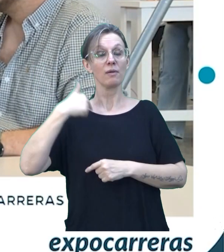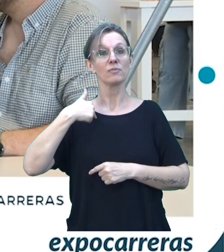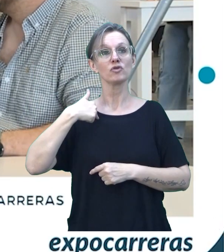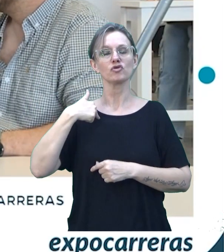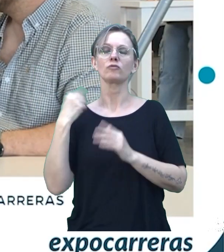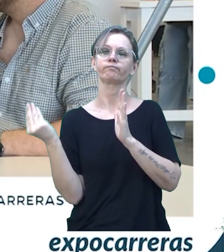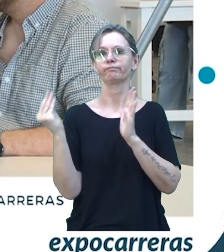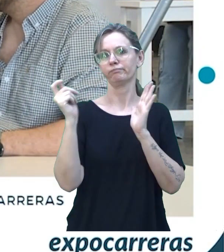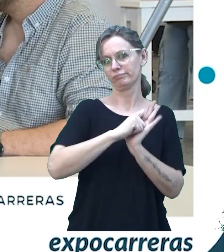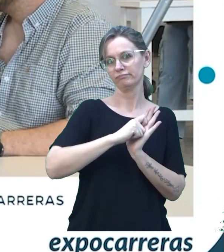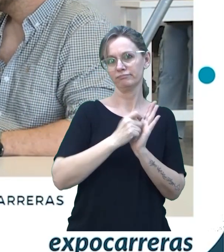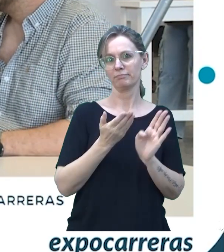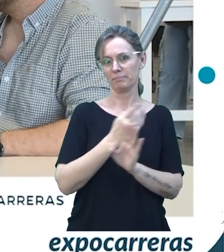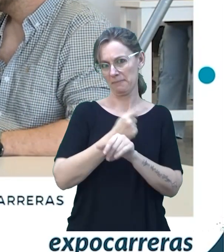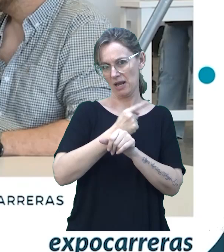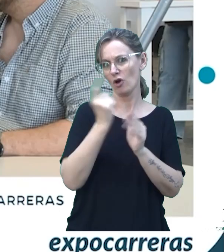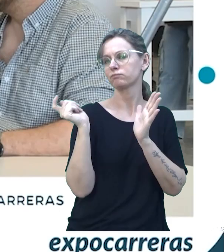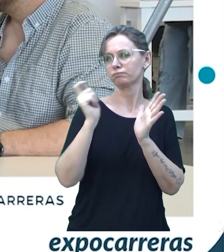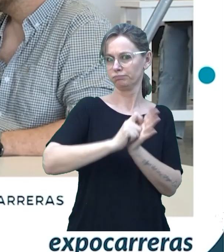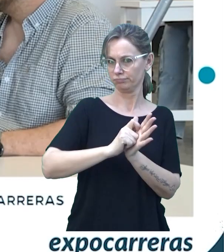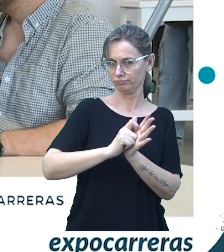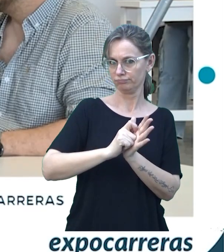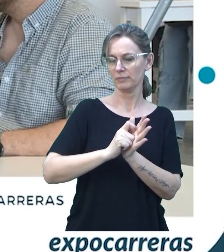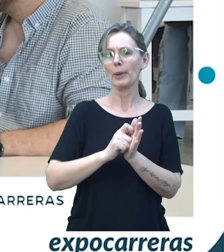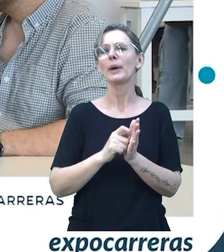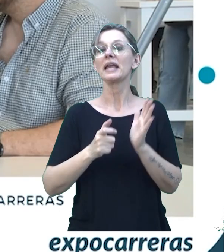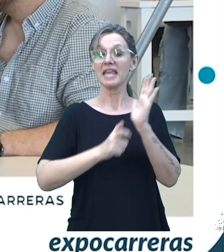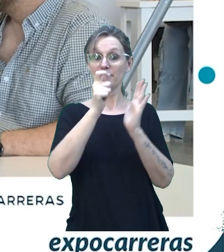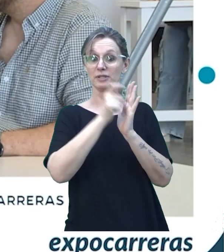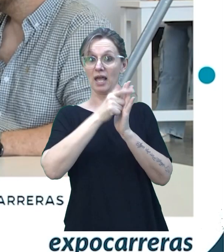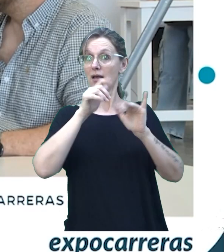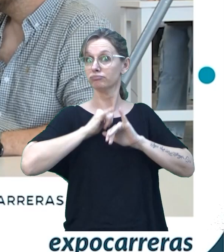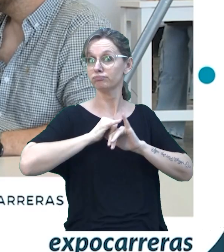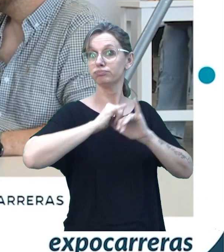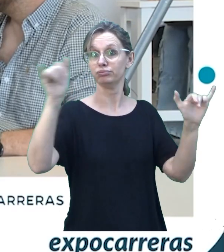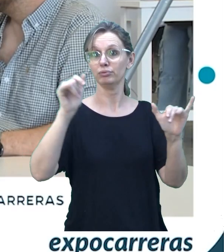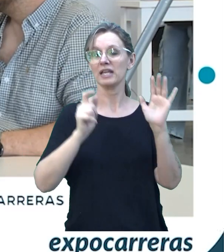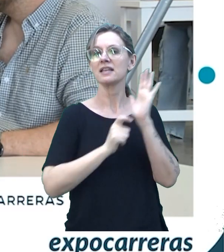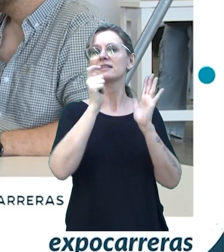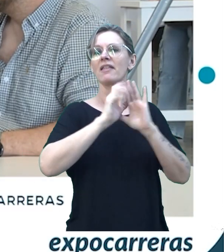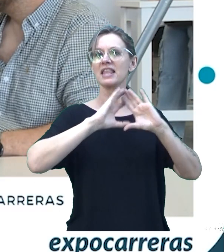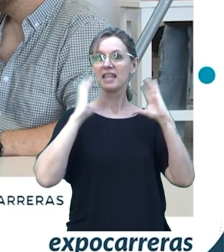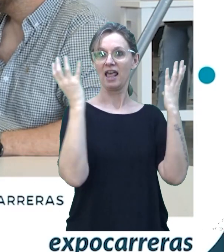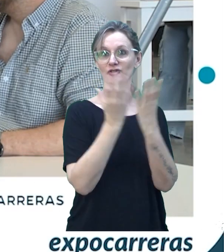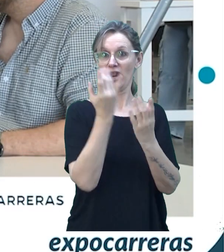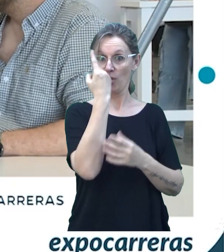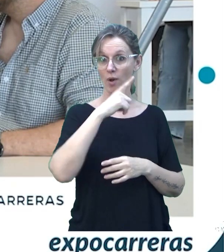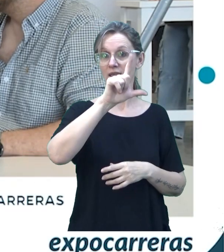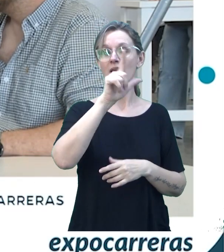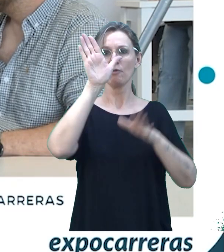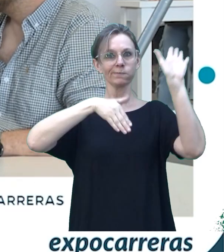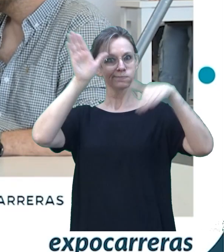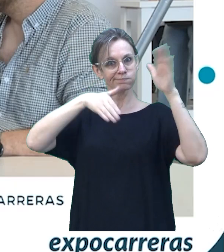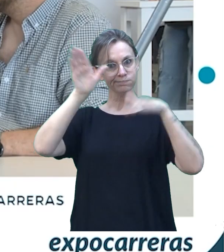mediante... Viene el Instagram de Internacionales, UNL, que cerró la convocatoria. Y